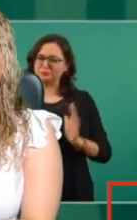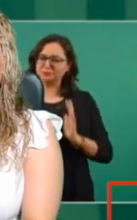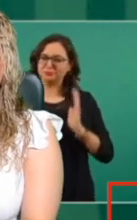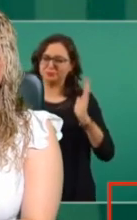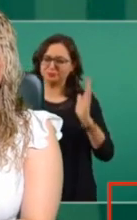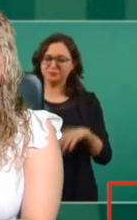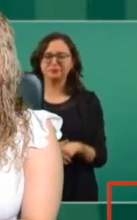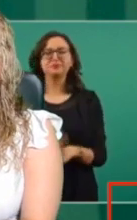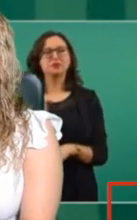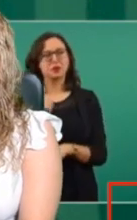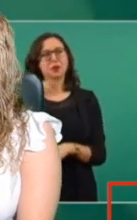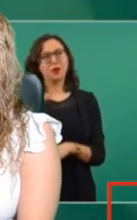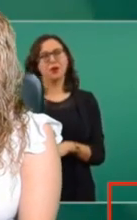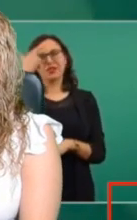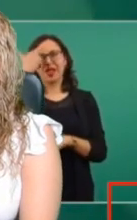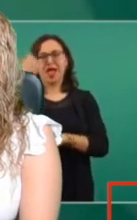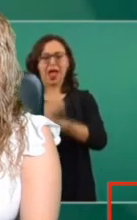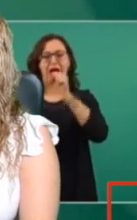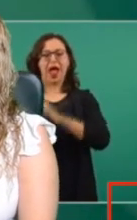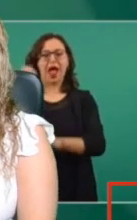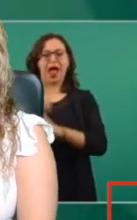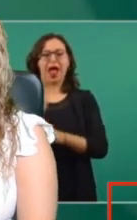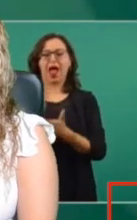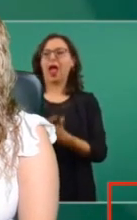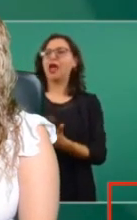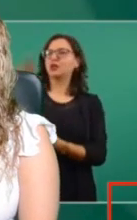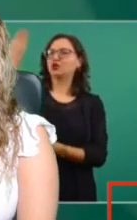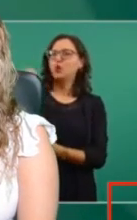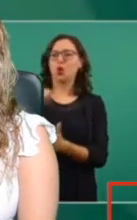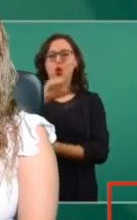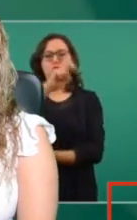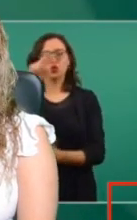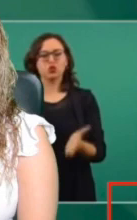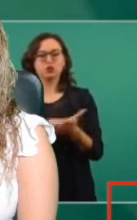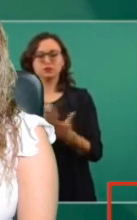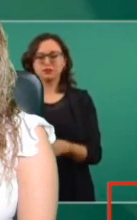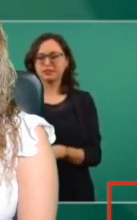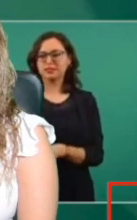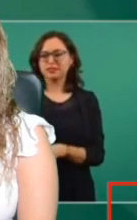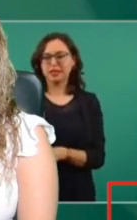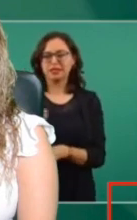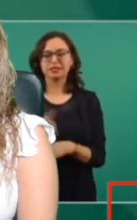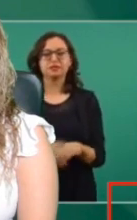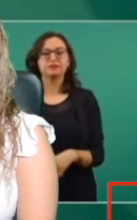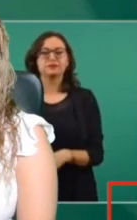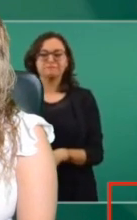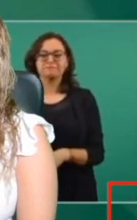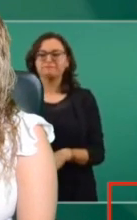de cuando hicimos un plantón